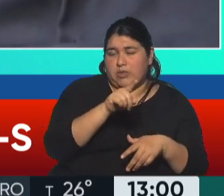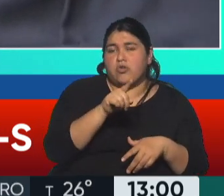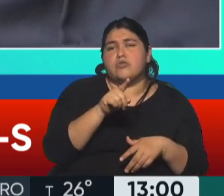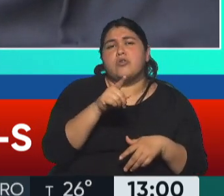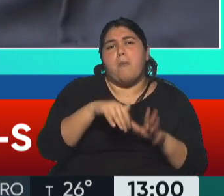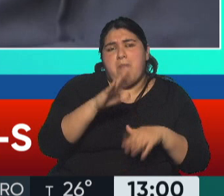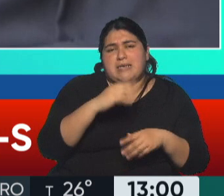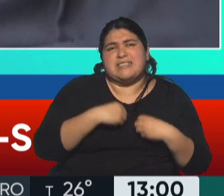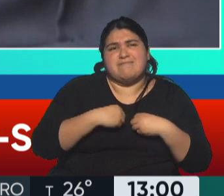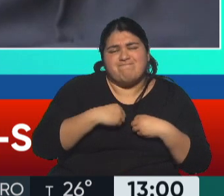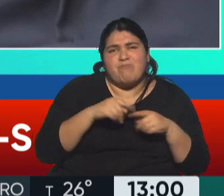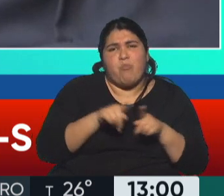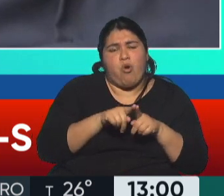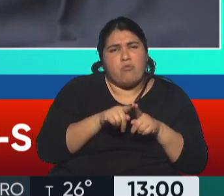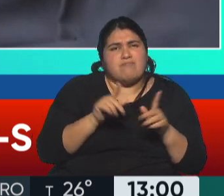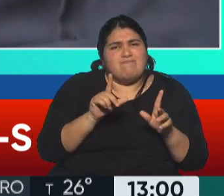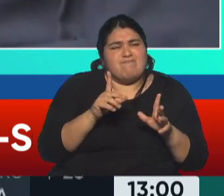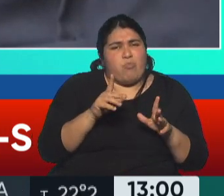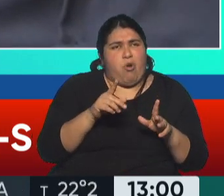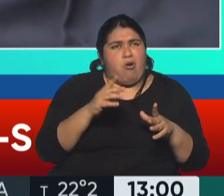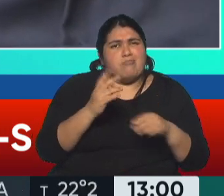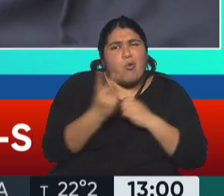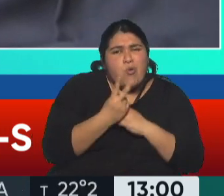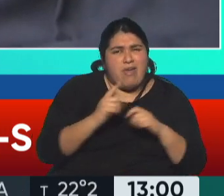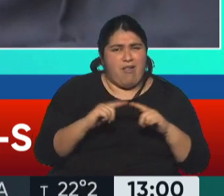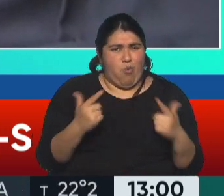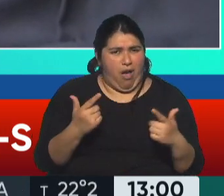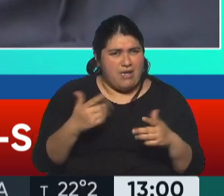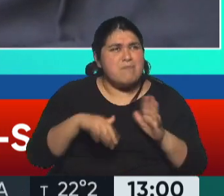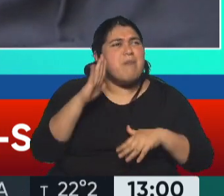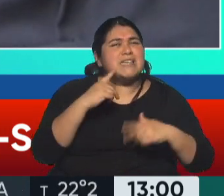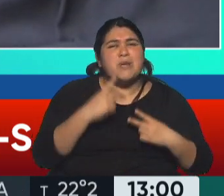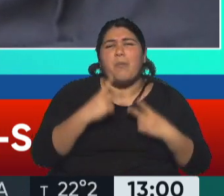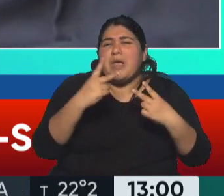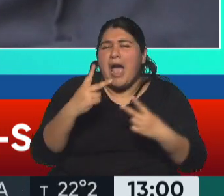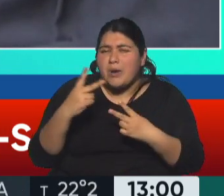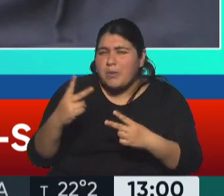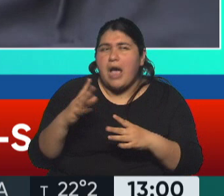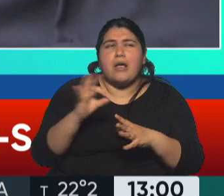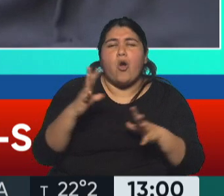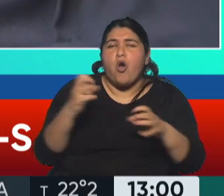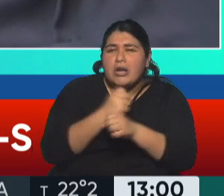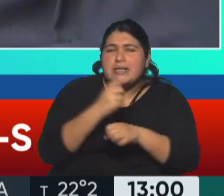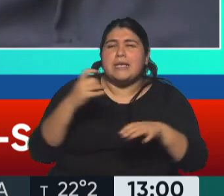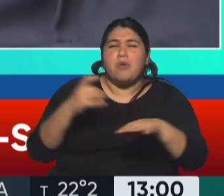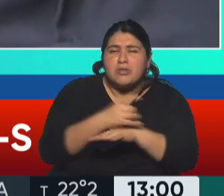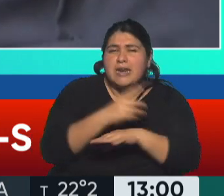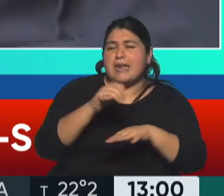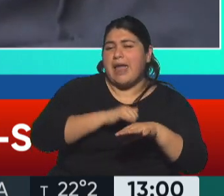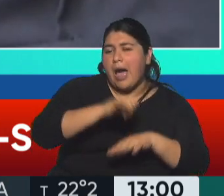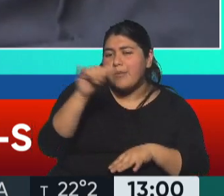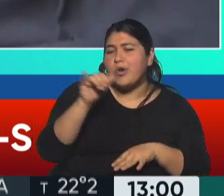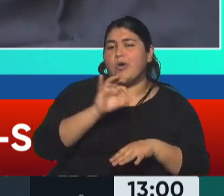vulnerables, especialmente cuando viajaban, ¿no? En los medios de transporte, en los trenes, en los aviones,